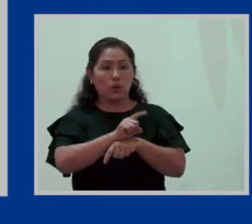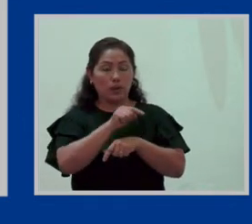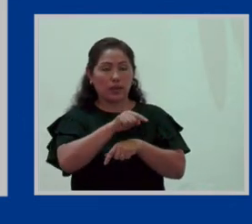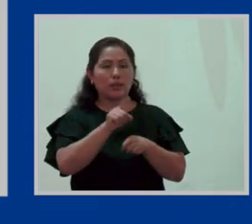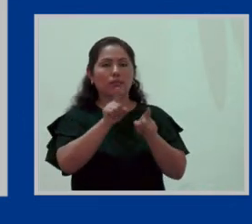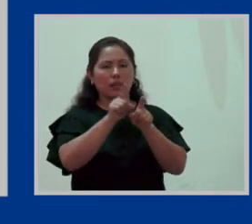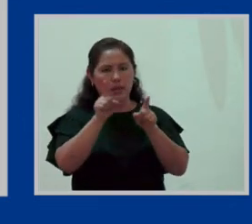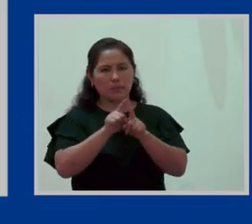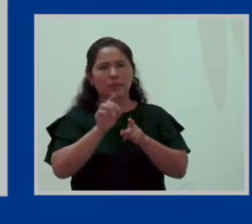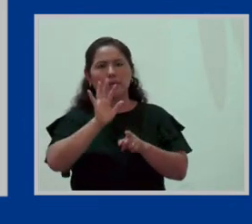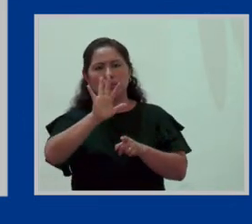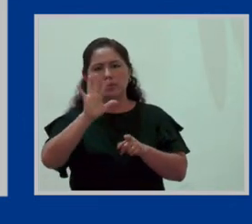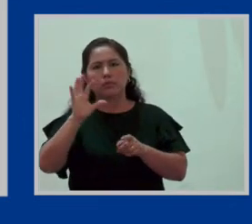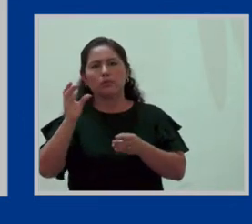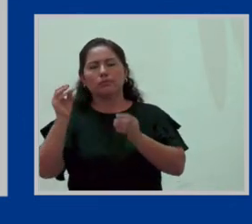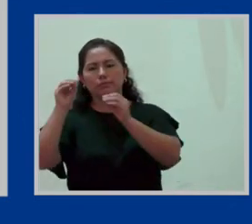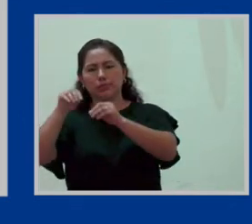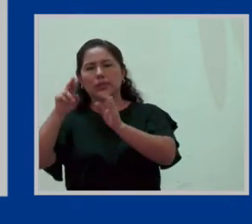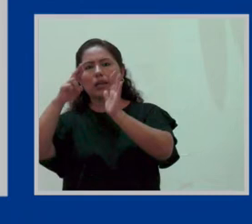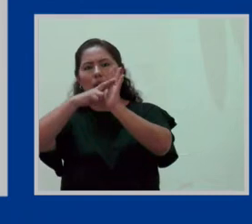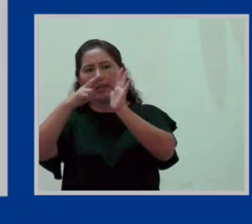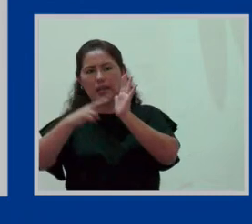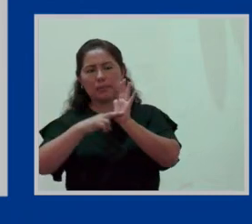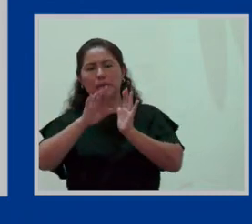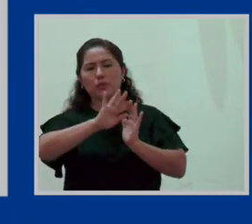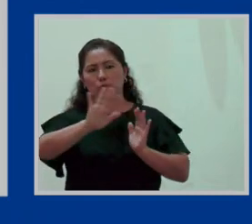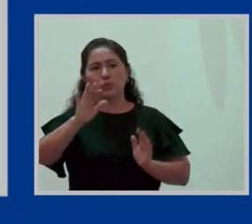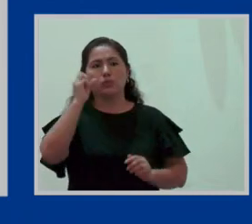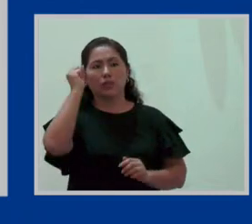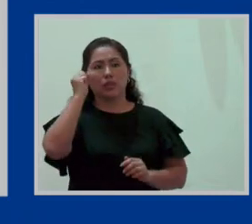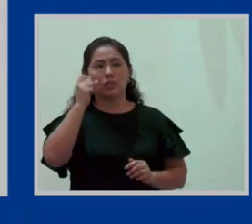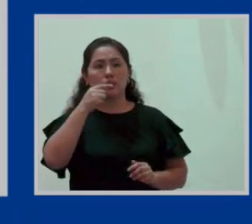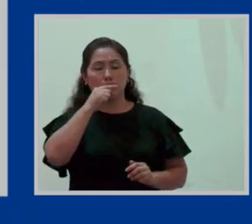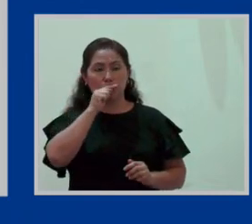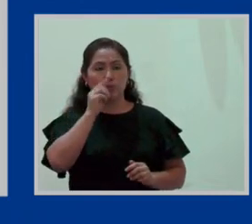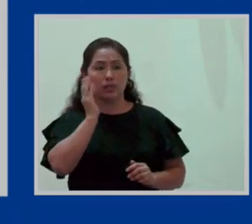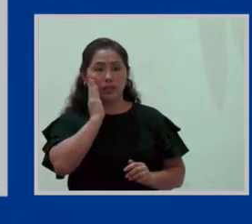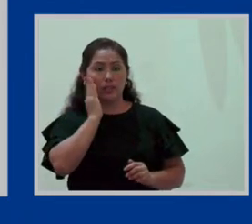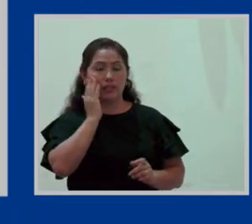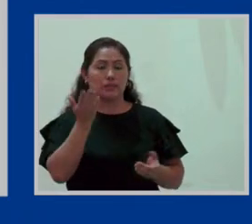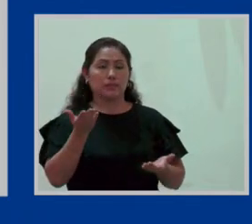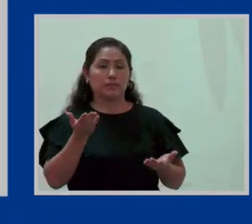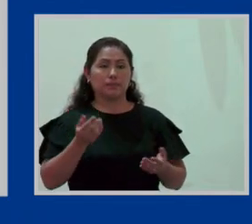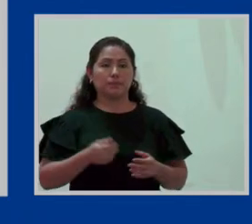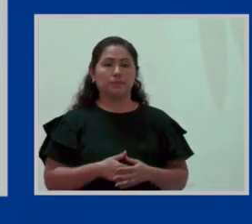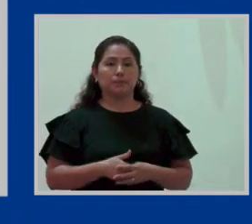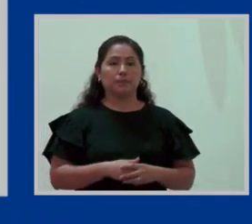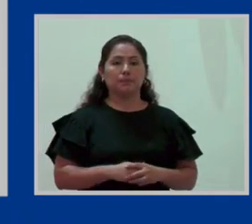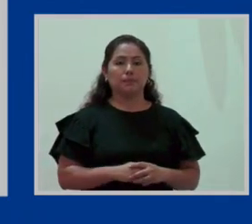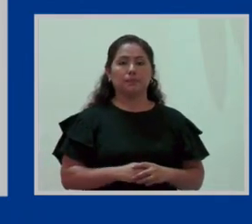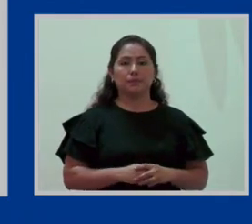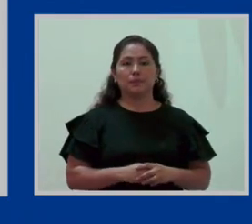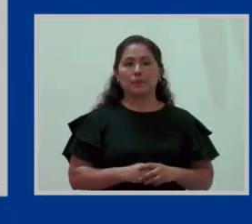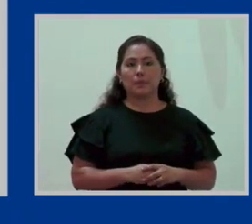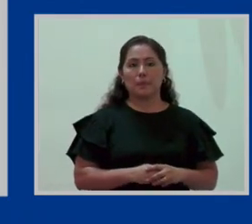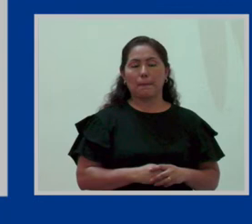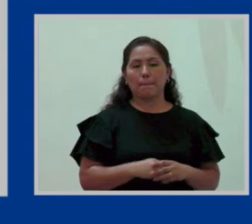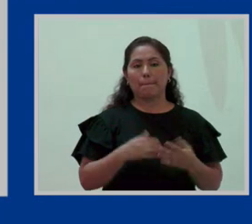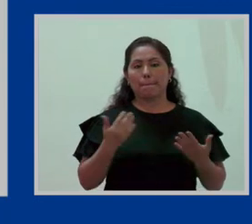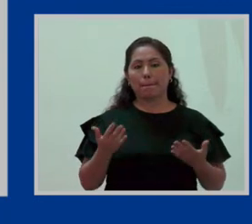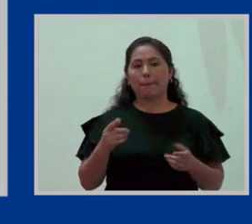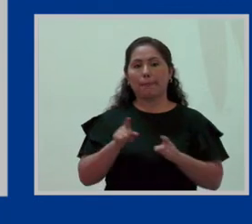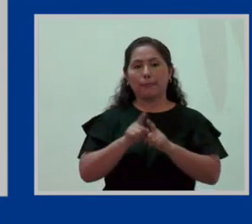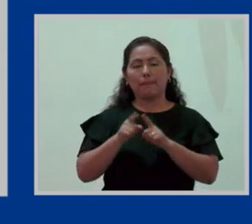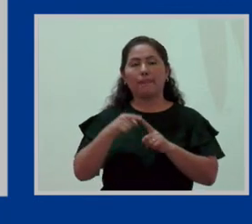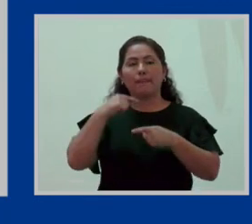regulada y prevista en nuestro ordenamiento como un derecho. Y finalmente, ahora sí, el teletrabajo. Les